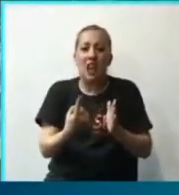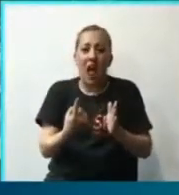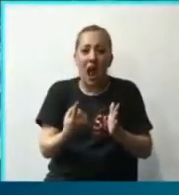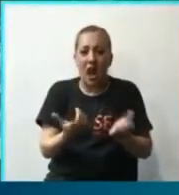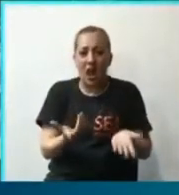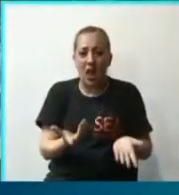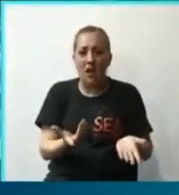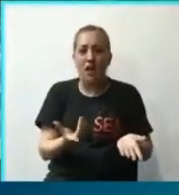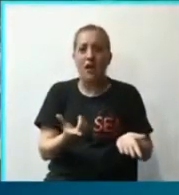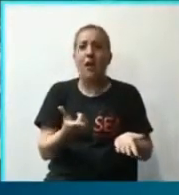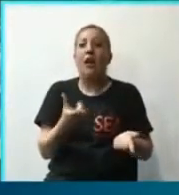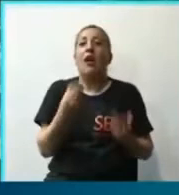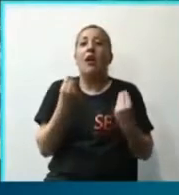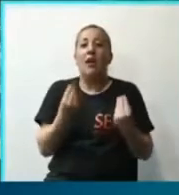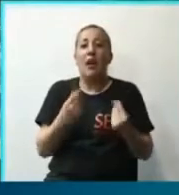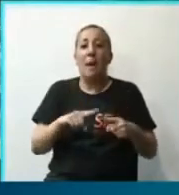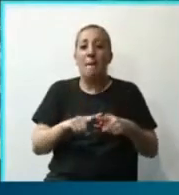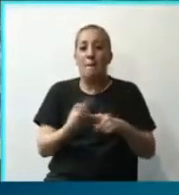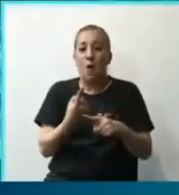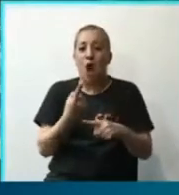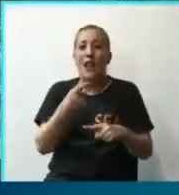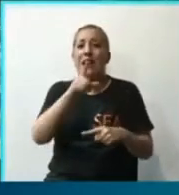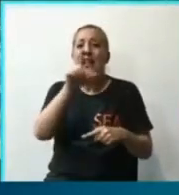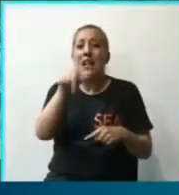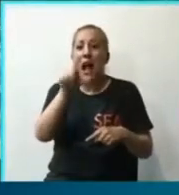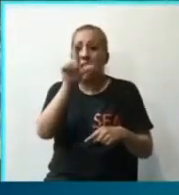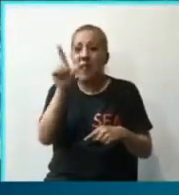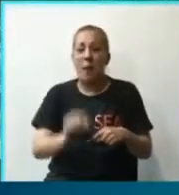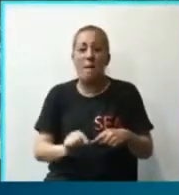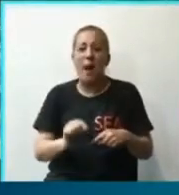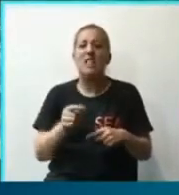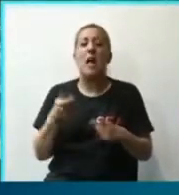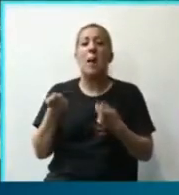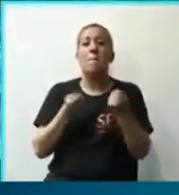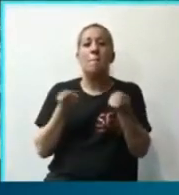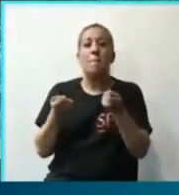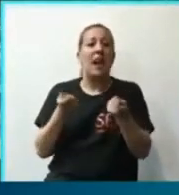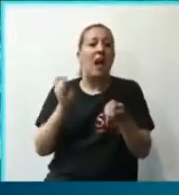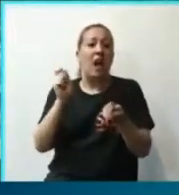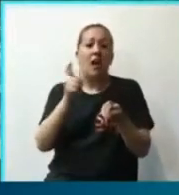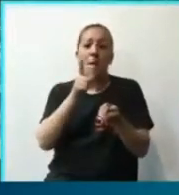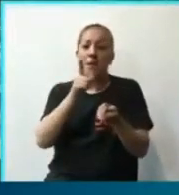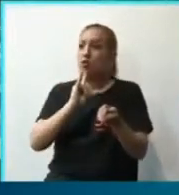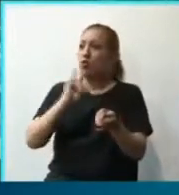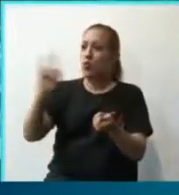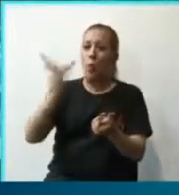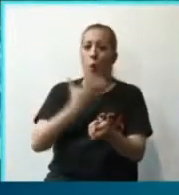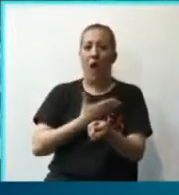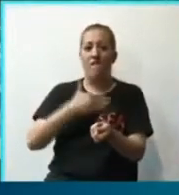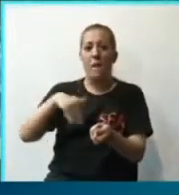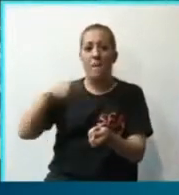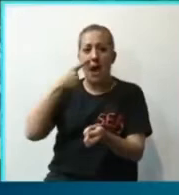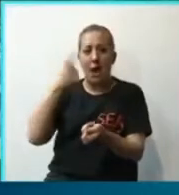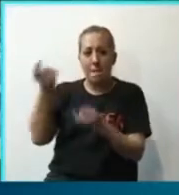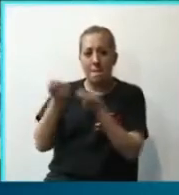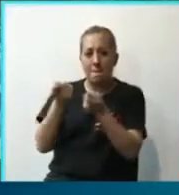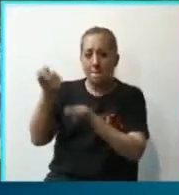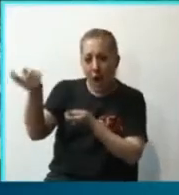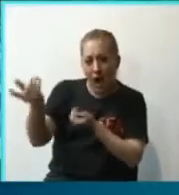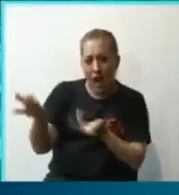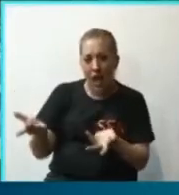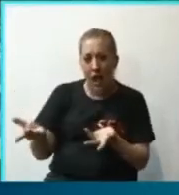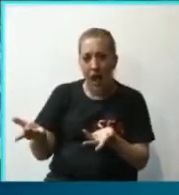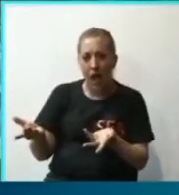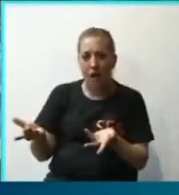y la política monetaria del país la fija directamente el FMI. Hágalo y ya está. Entonces el